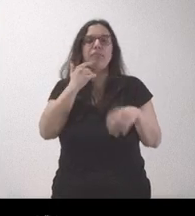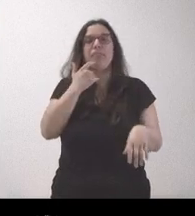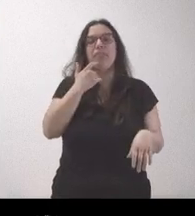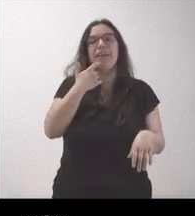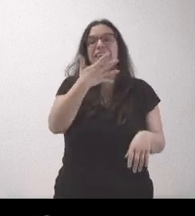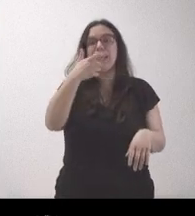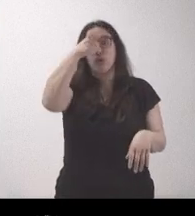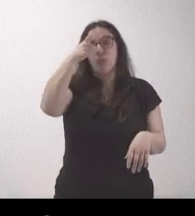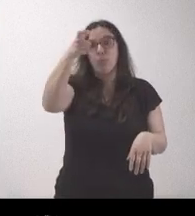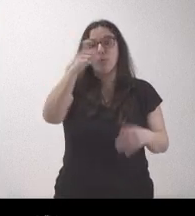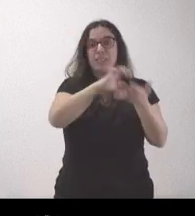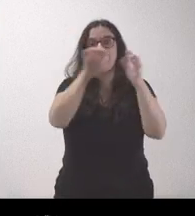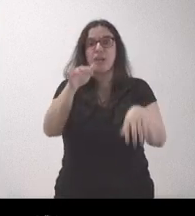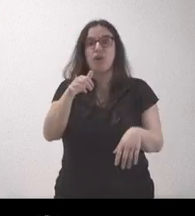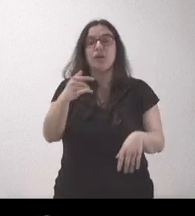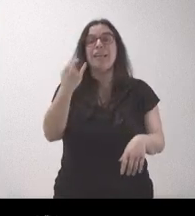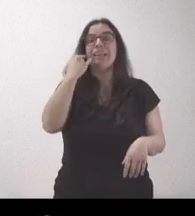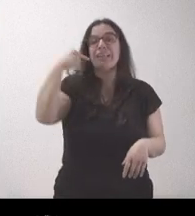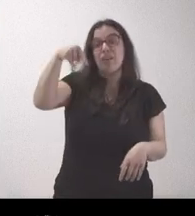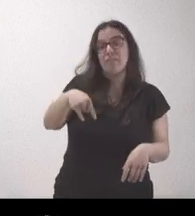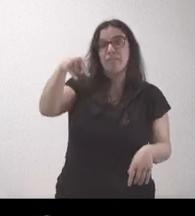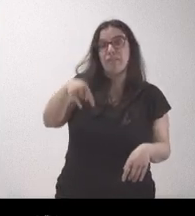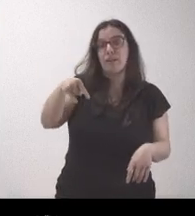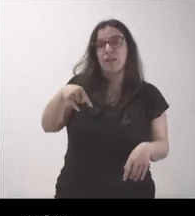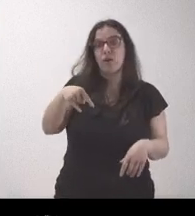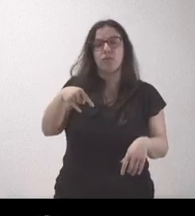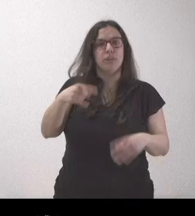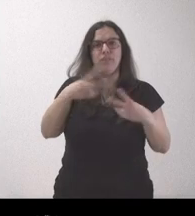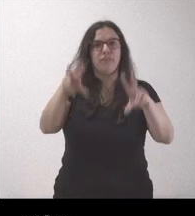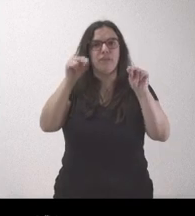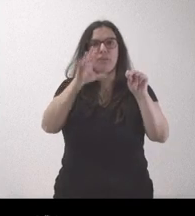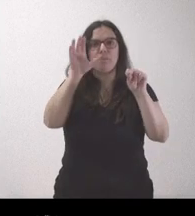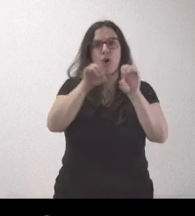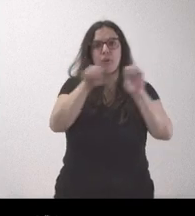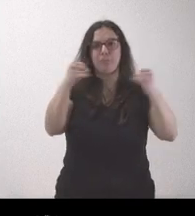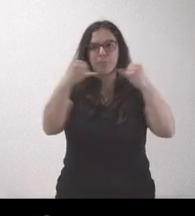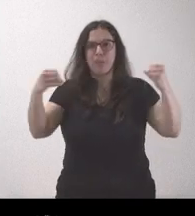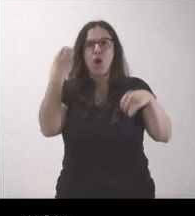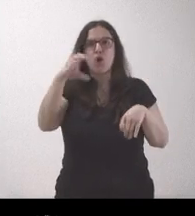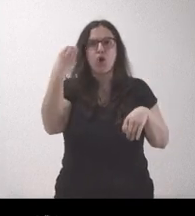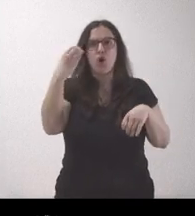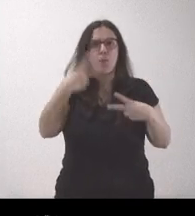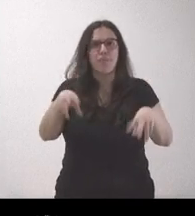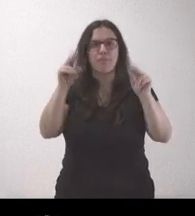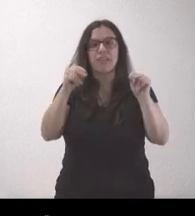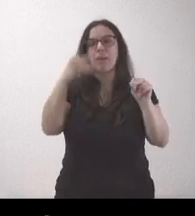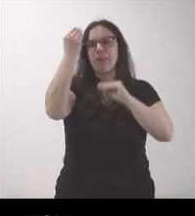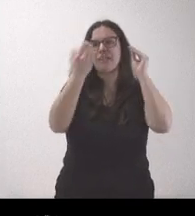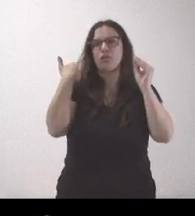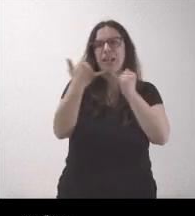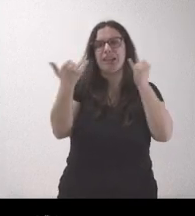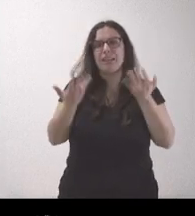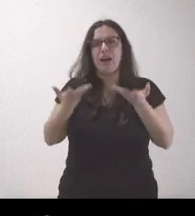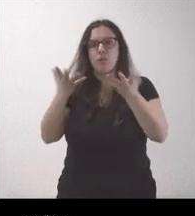a perder sus líneas de teléfono fijo por el apagón de cobre este año. ¿hay ya o se contempla alguna línea de ayudas para los